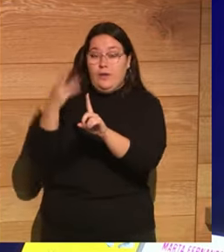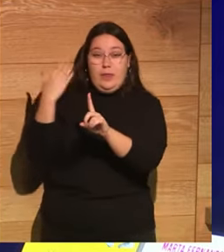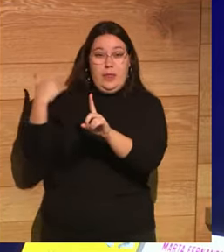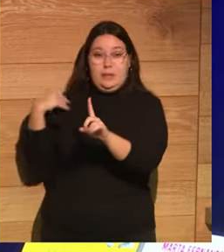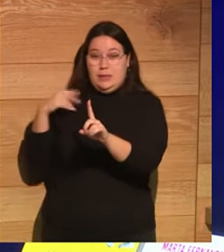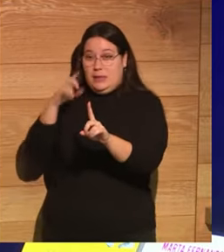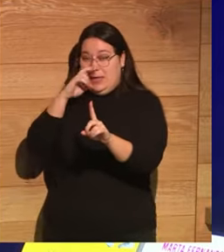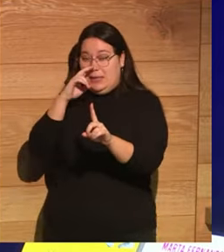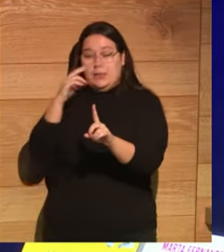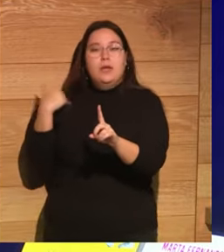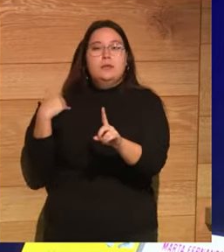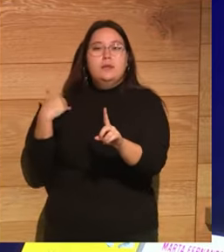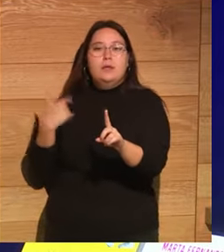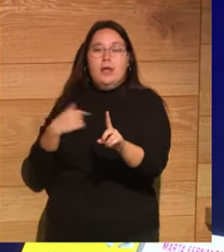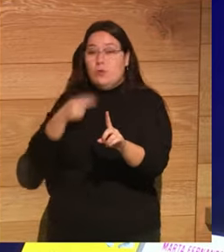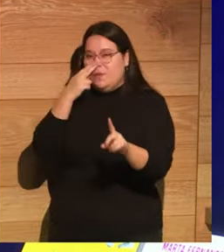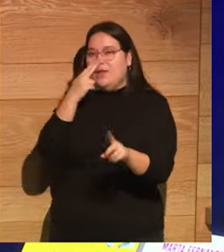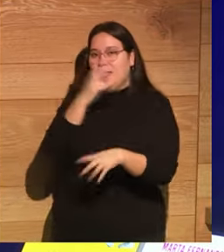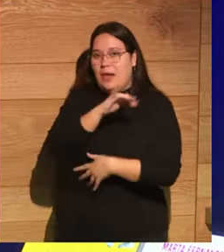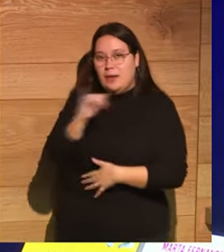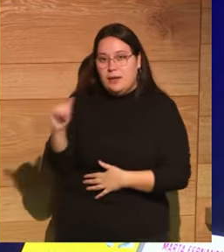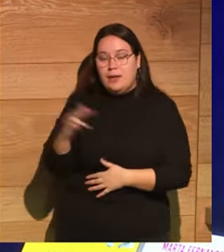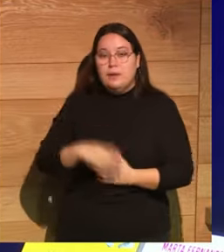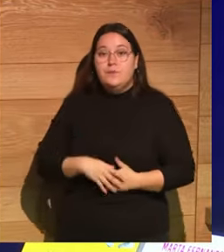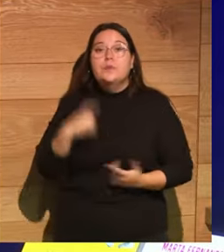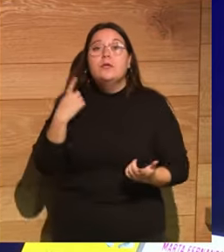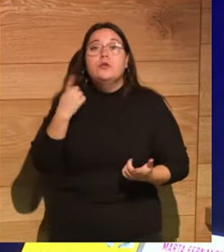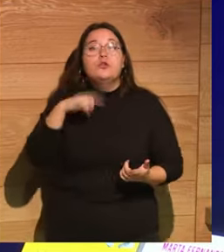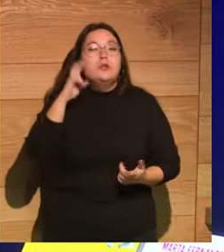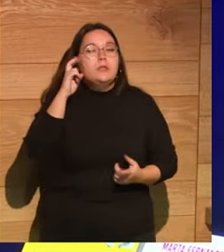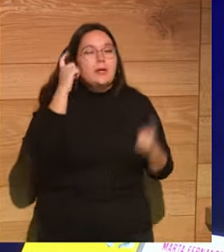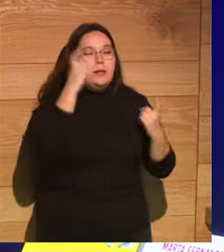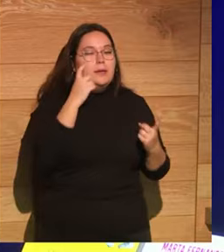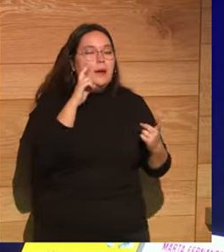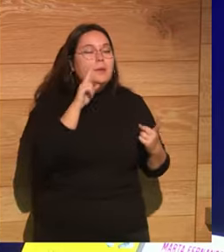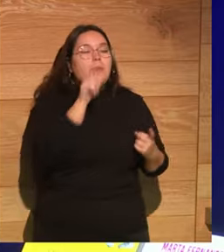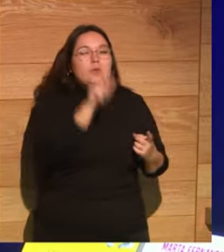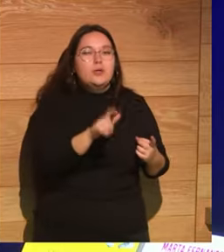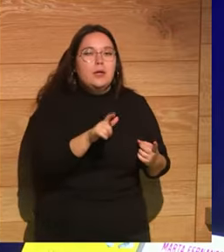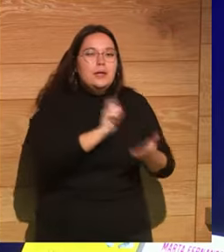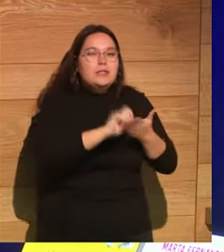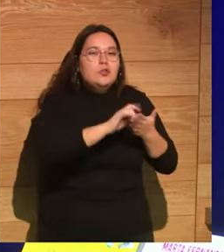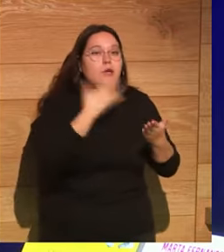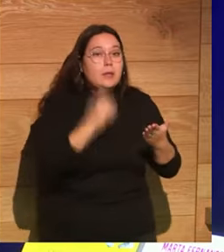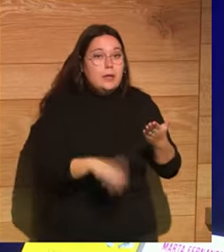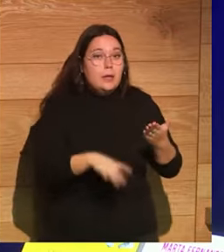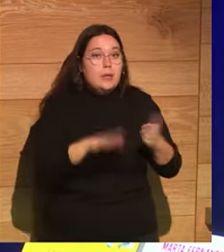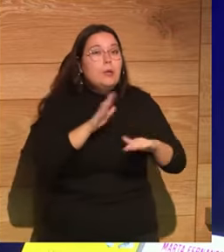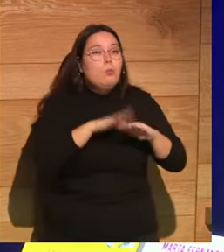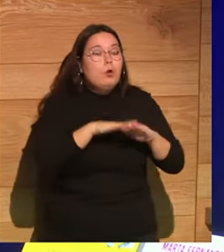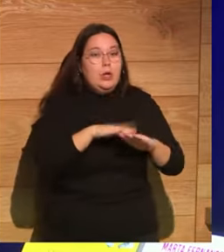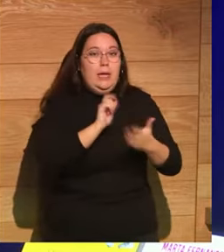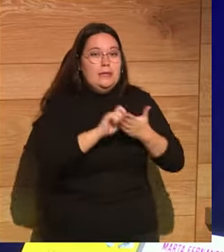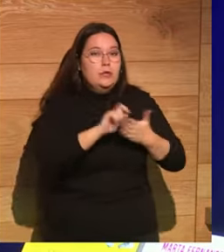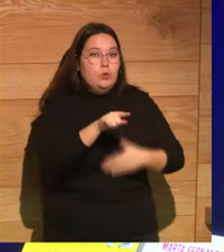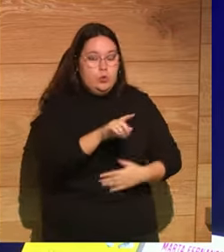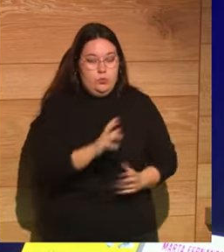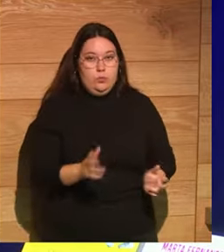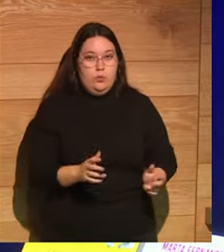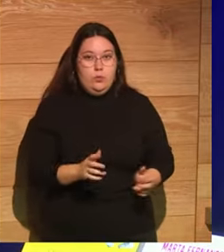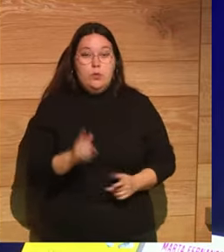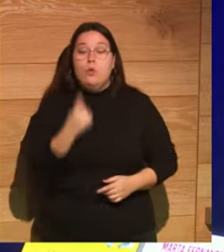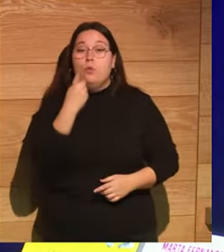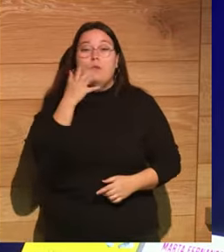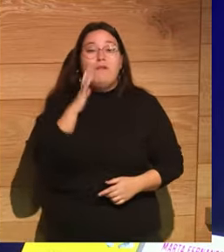tienen un interés detrás. Y lo que hay que intentar es ver quién es esa persona que ha escrito y por qué ha escrito. Yo creo que uno de